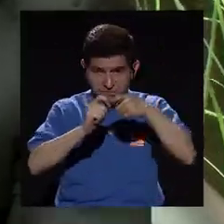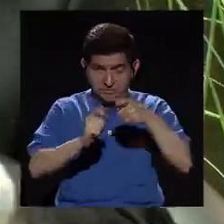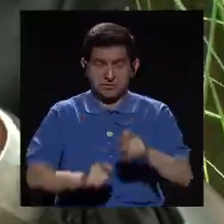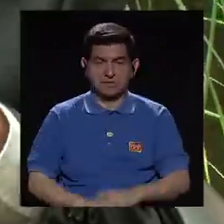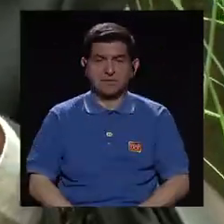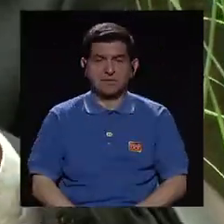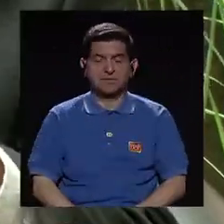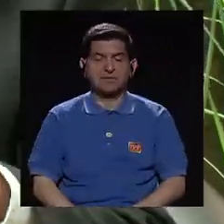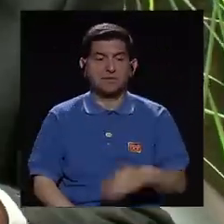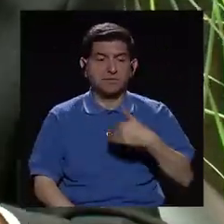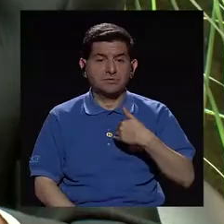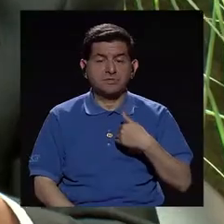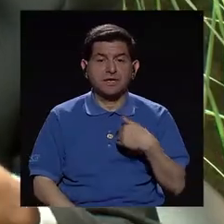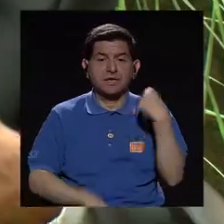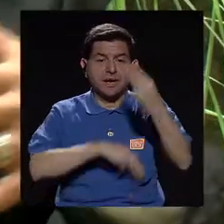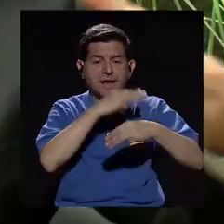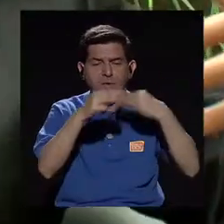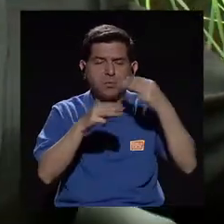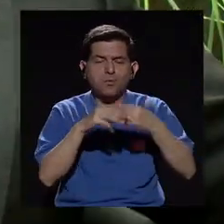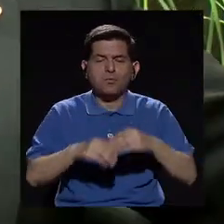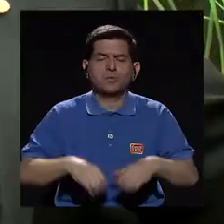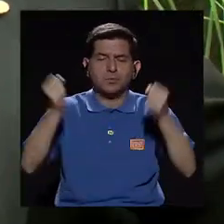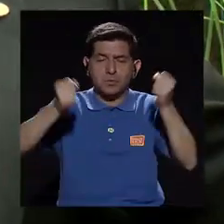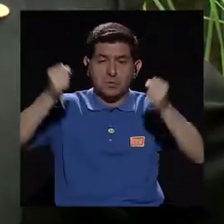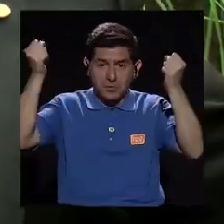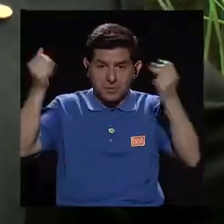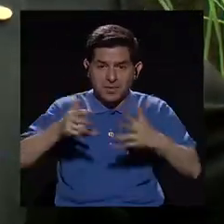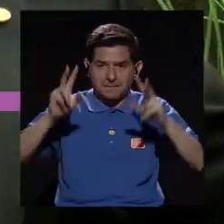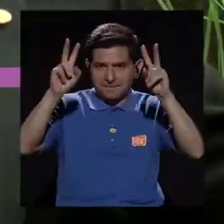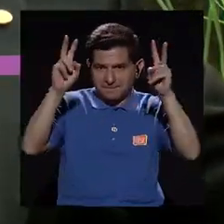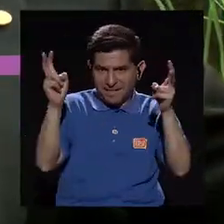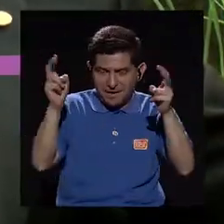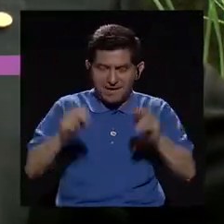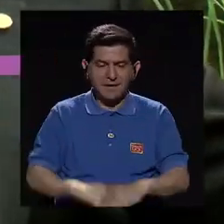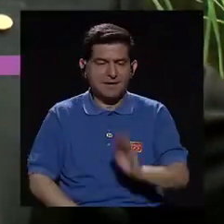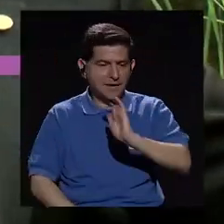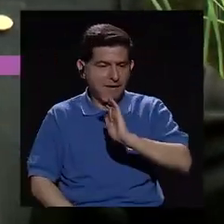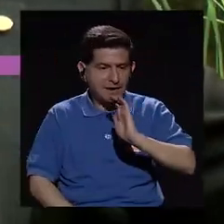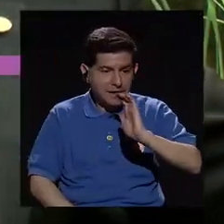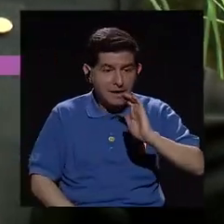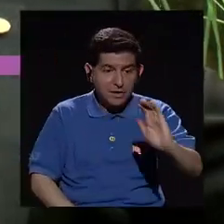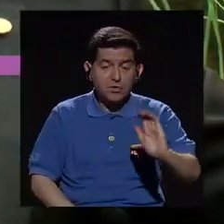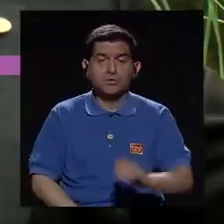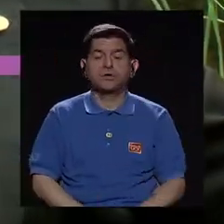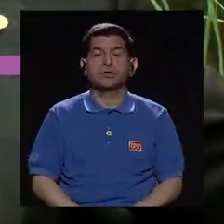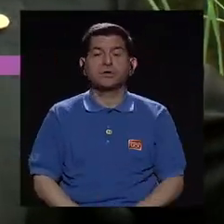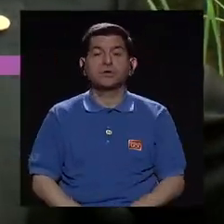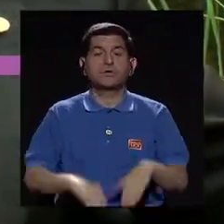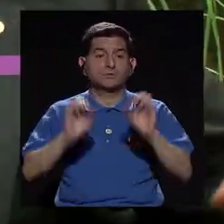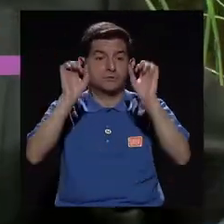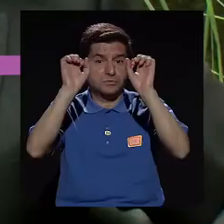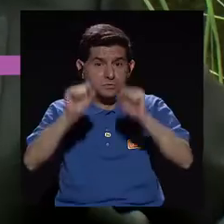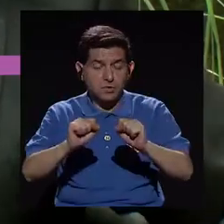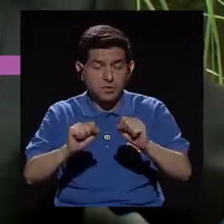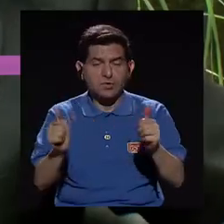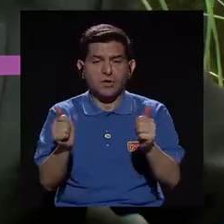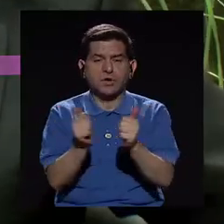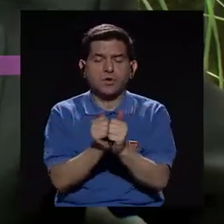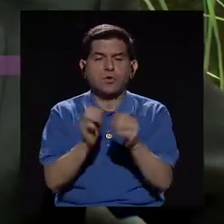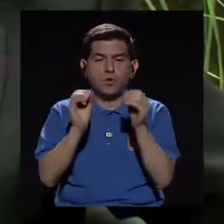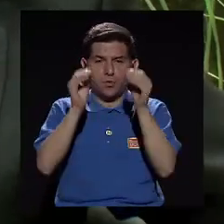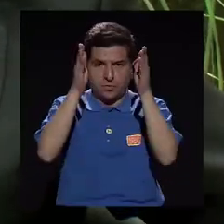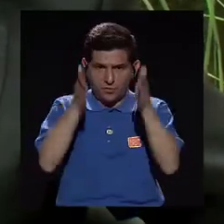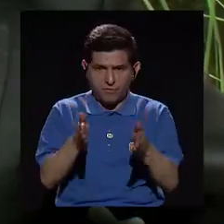específicos en los que hay todo un mundo mágico que se despliega para la niña y el niño y ahí con